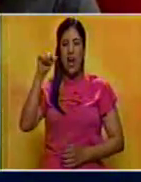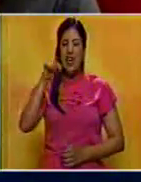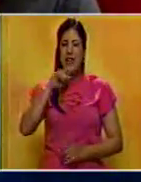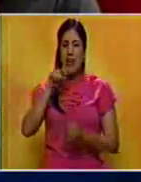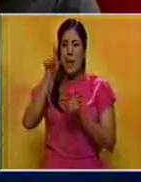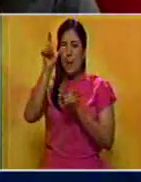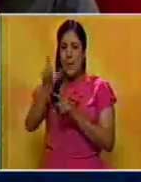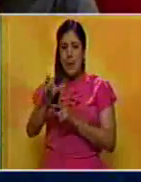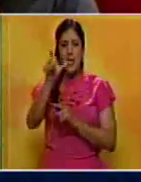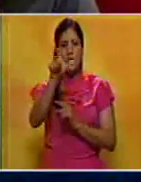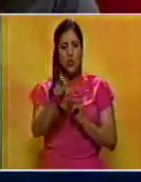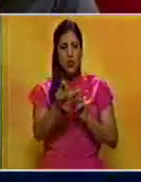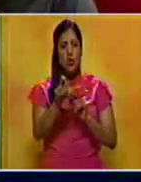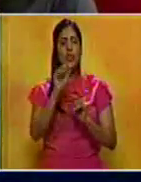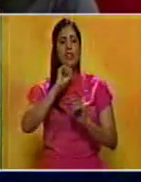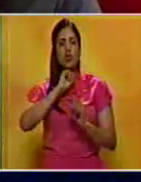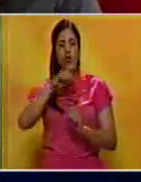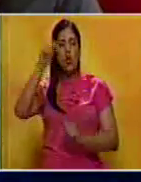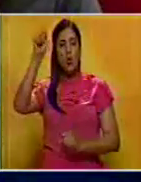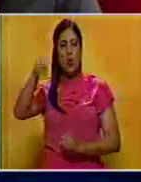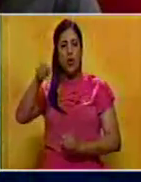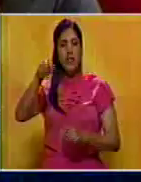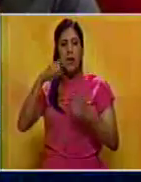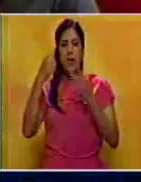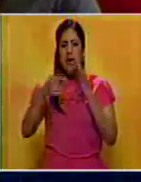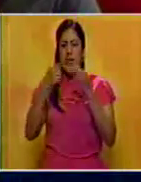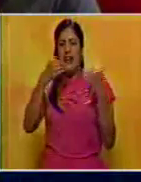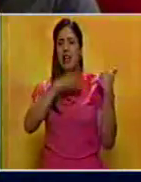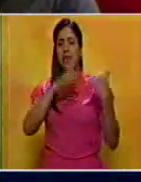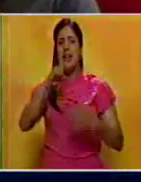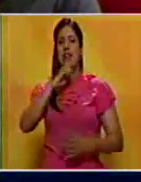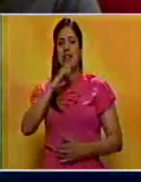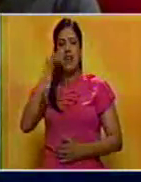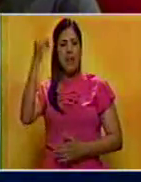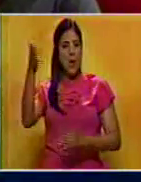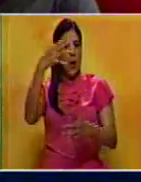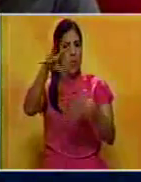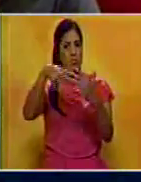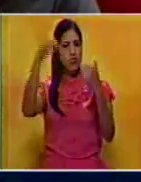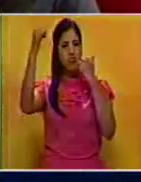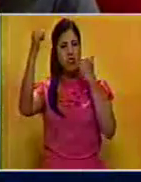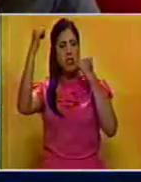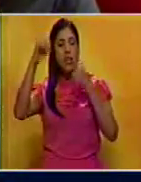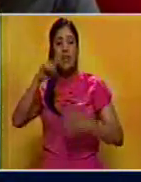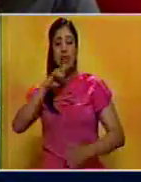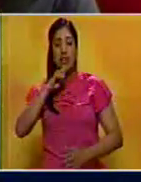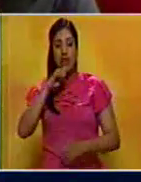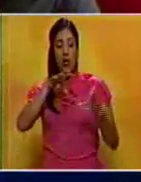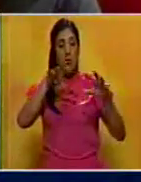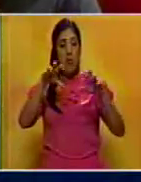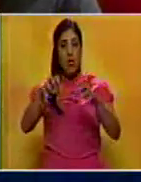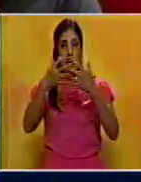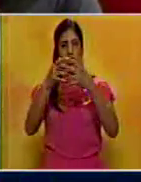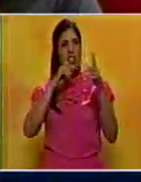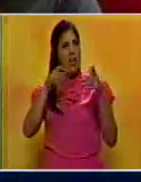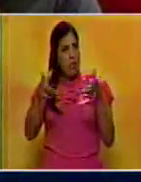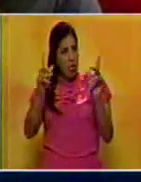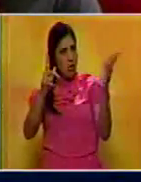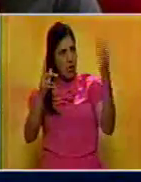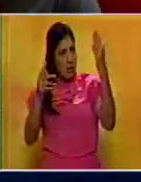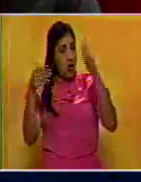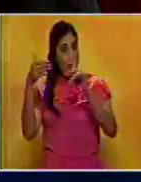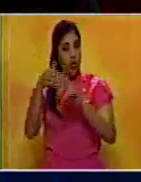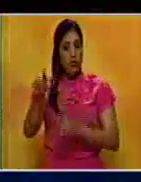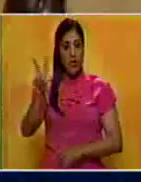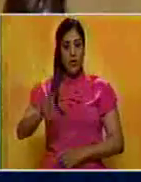a que sea un juicio histórico para determinar la responsabilidad de quienes han pedido la intervención y el bloqueo